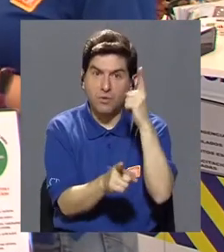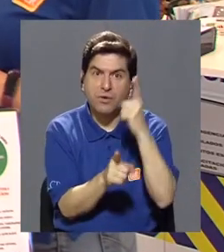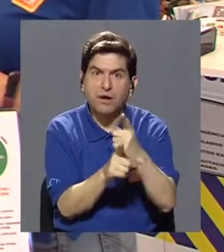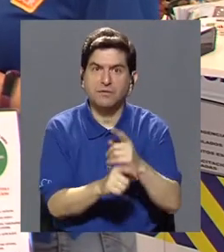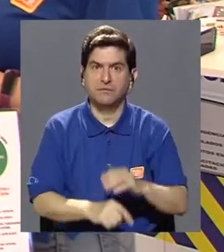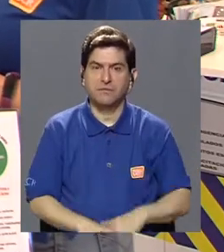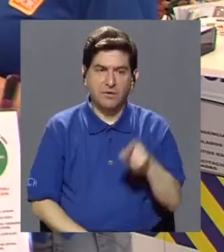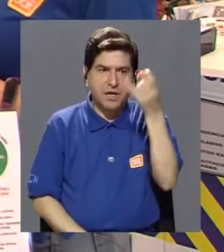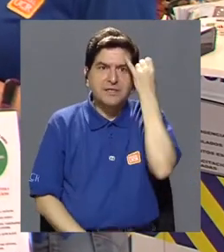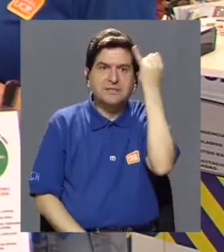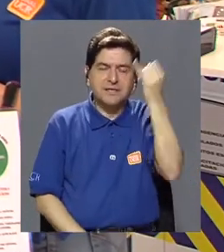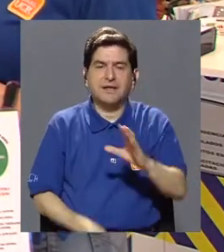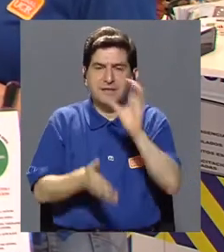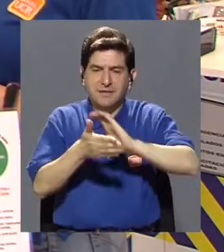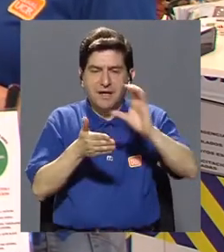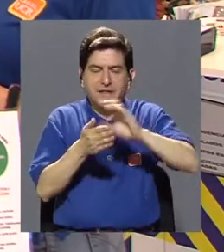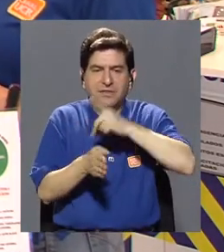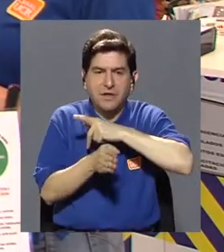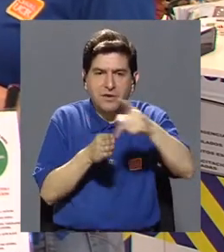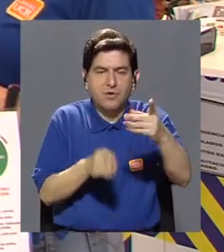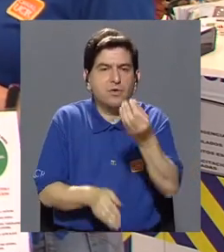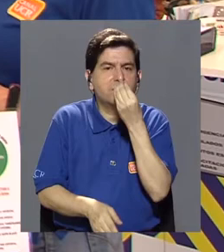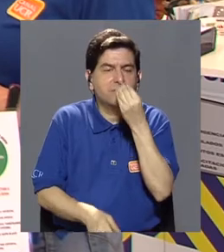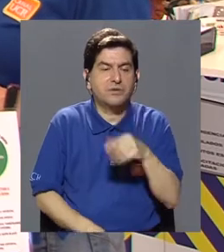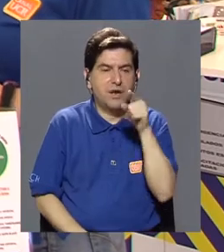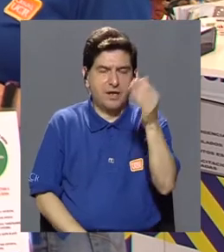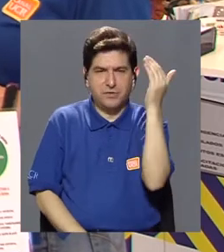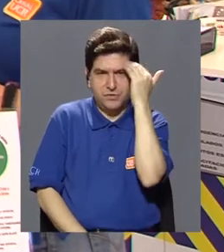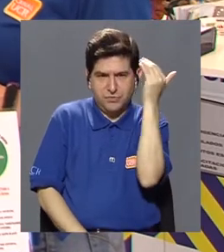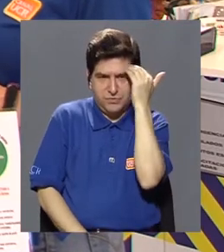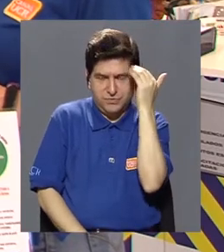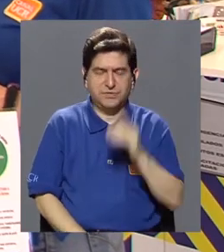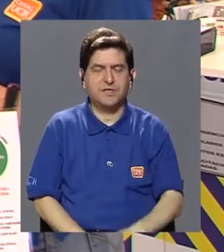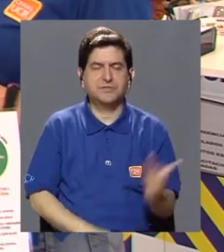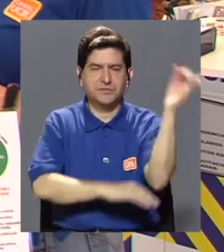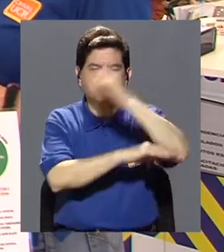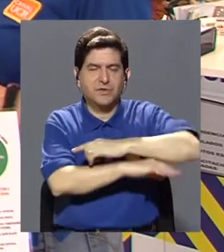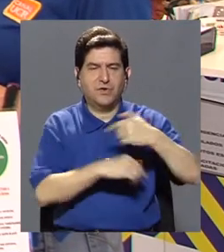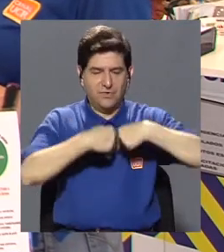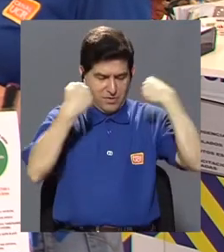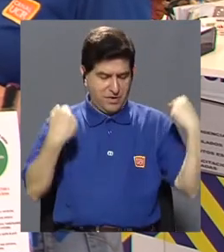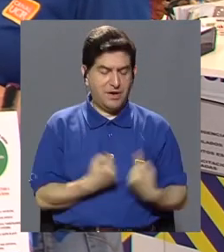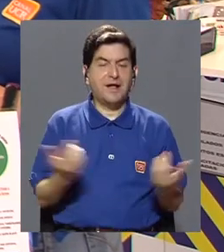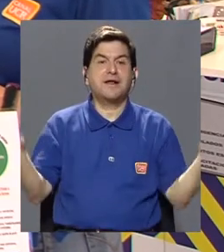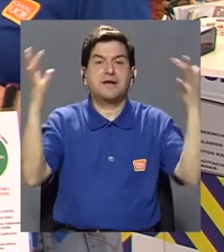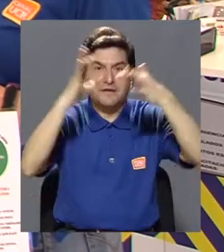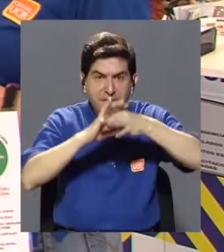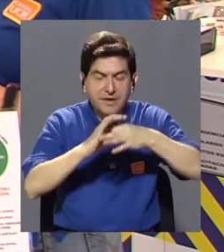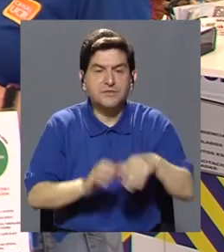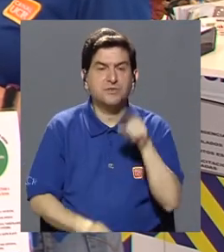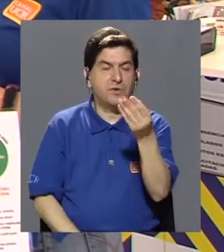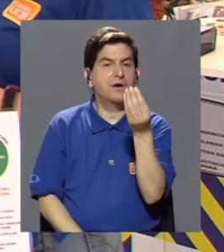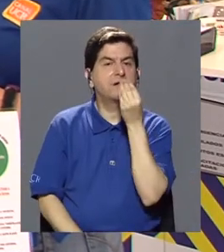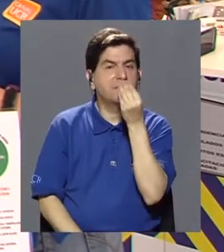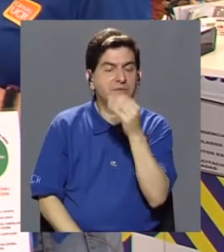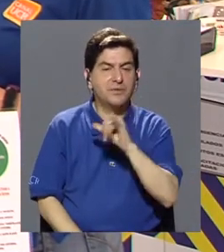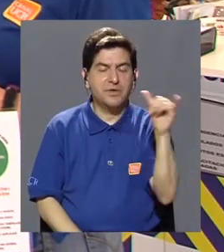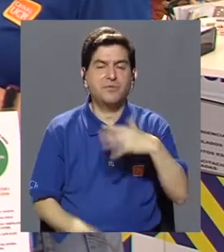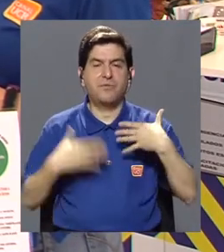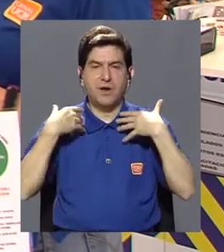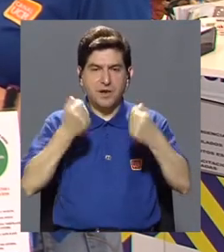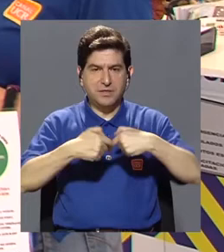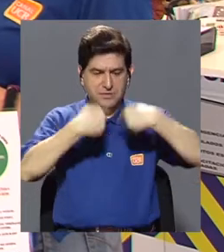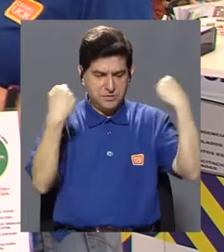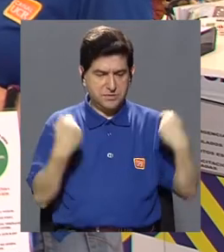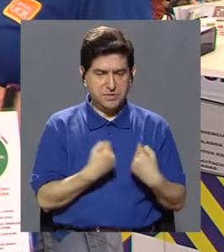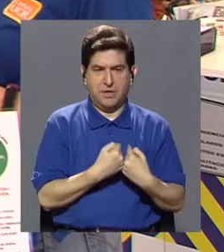Exactamente, sí, ese es el sentir del colegio de profesionales, que hagan conciencia. Primeramente en el día del corazón y que está muy relacionado con lo que usted come y la salud de